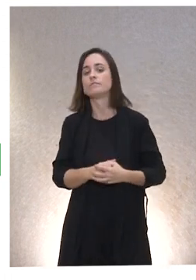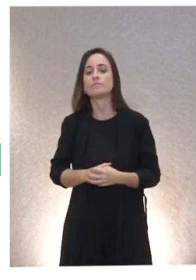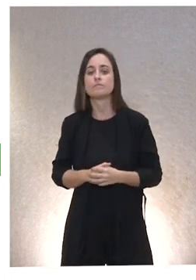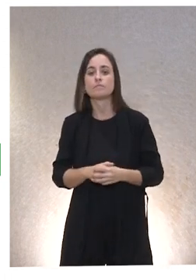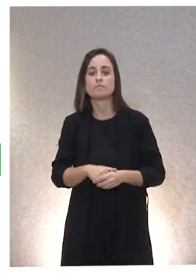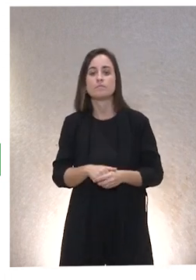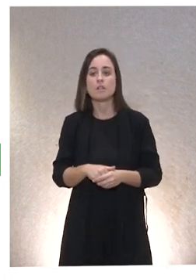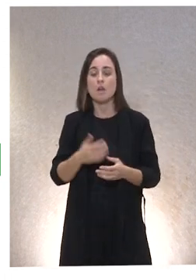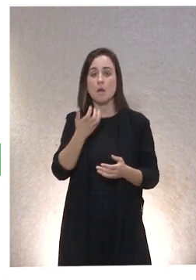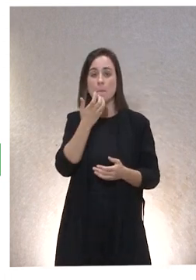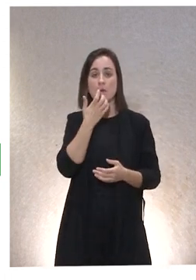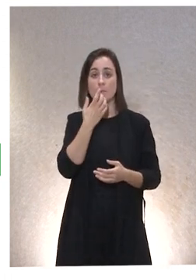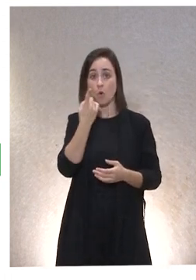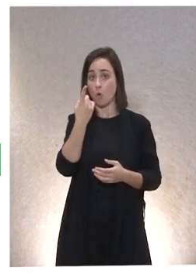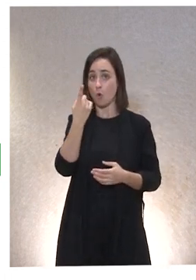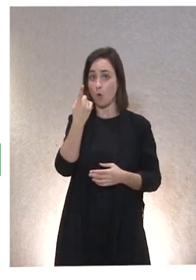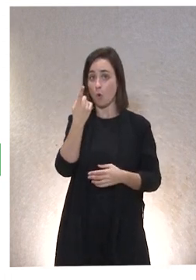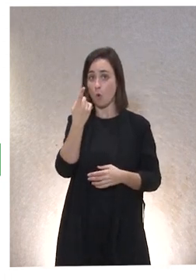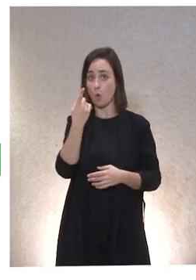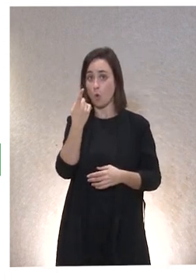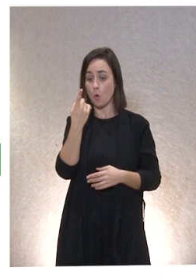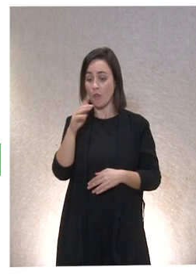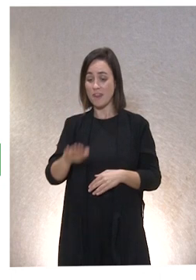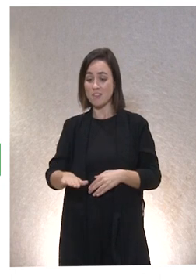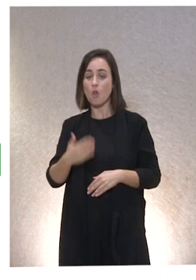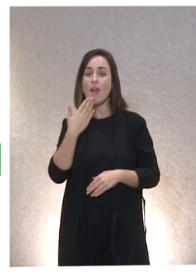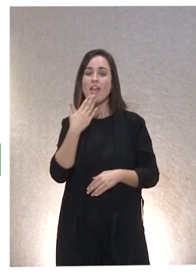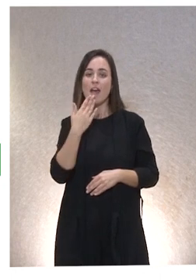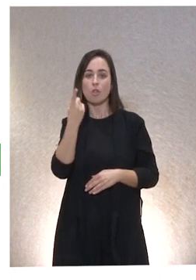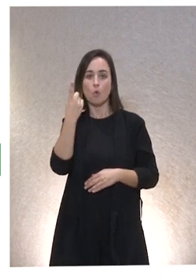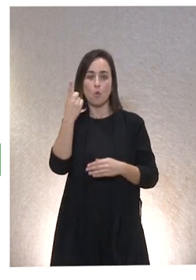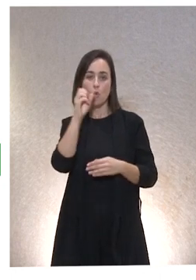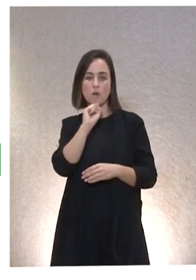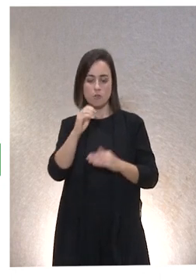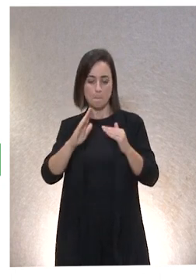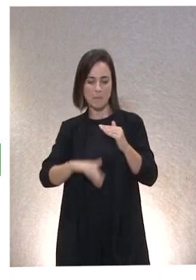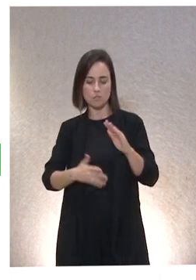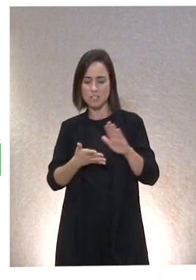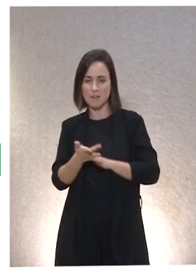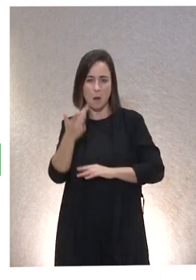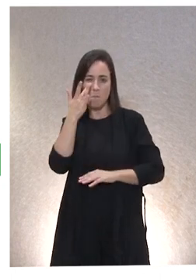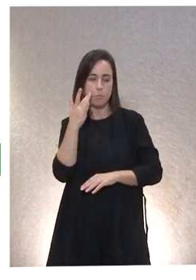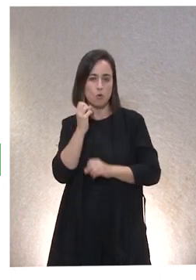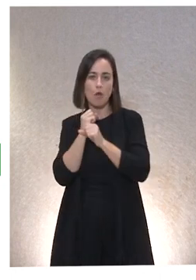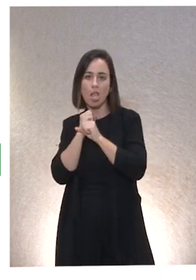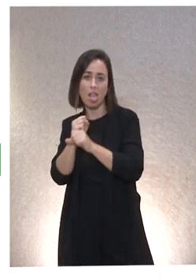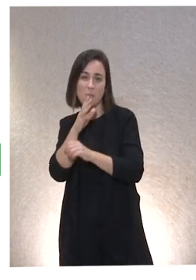que un niño que no alcanza un año, es el dependiente puro. Pues nada de eso.